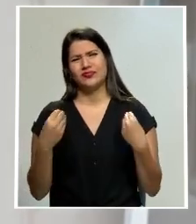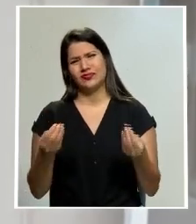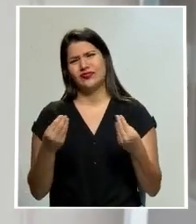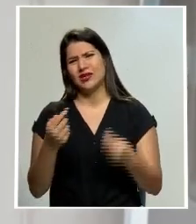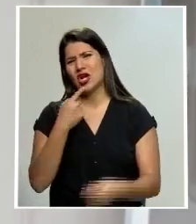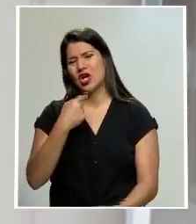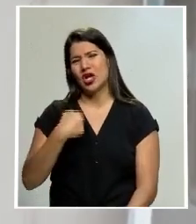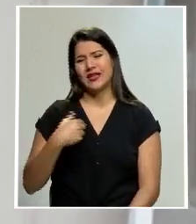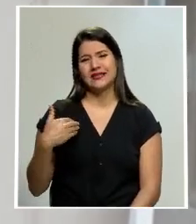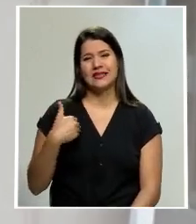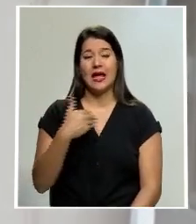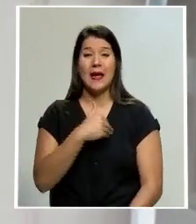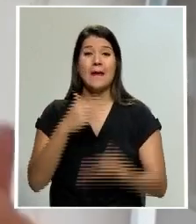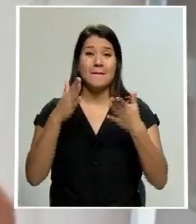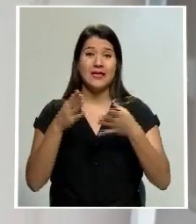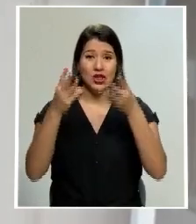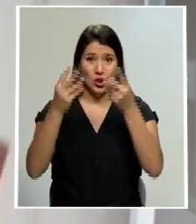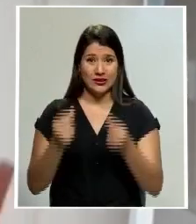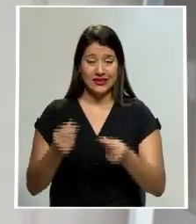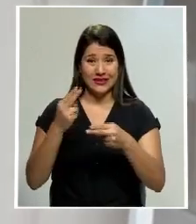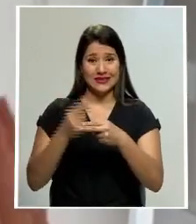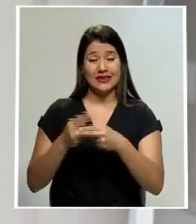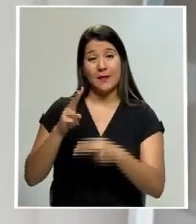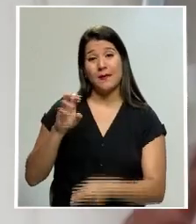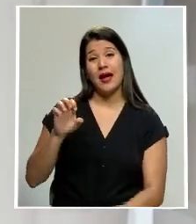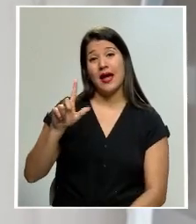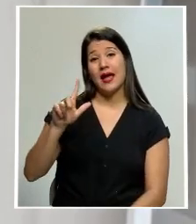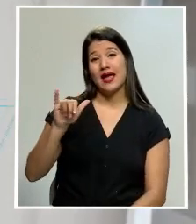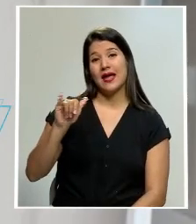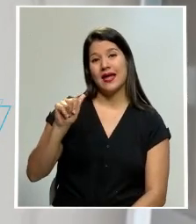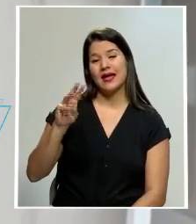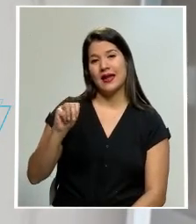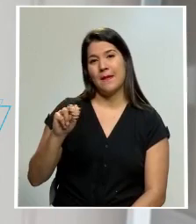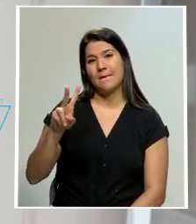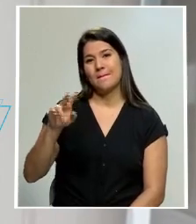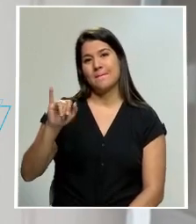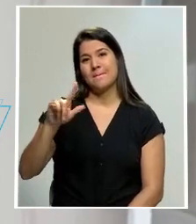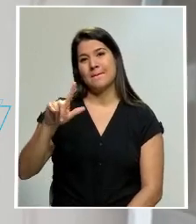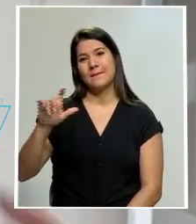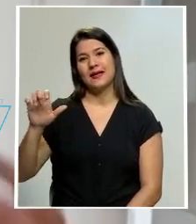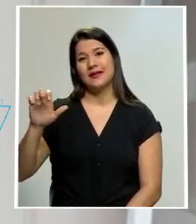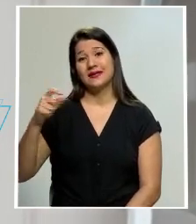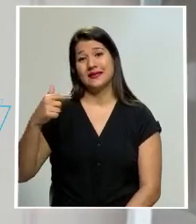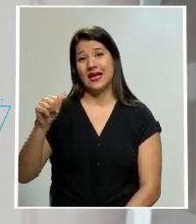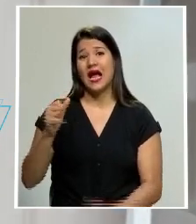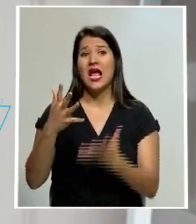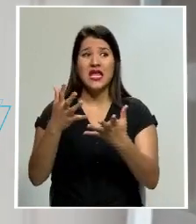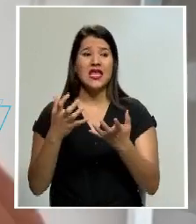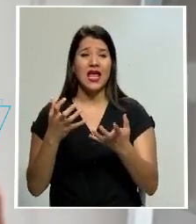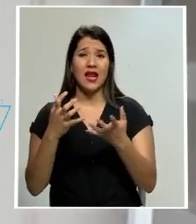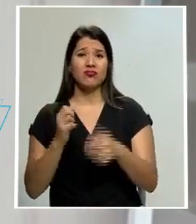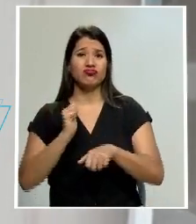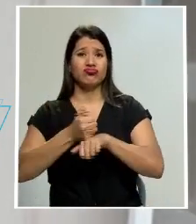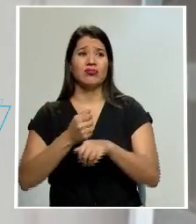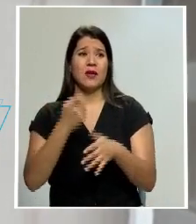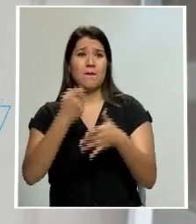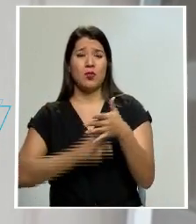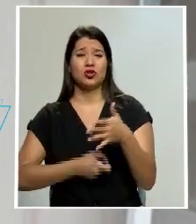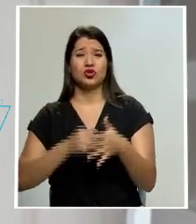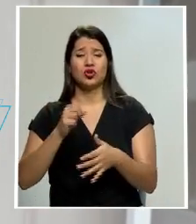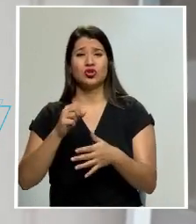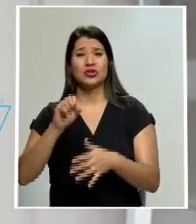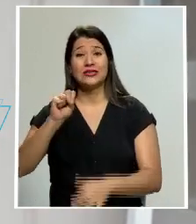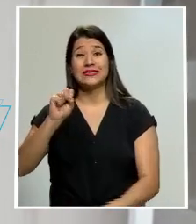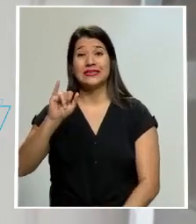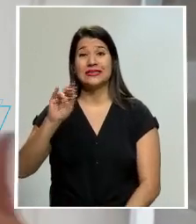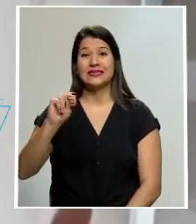don Elian Villegas, Ministro de Hacienda, que le va a poner impuestos al SINPE móvil. Él dice que el no tener impuestos